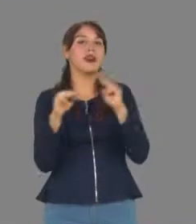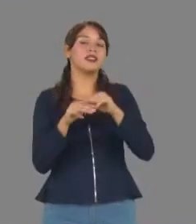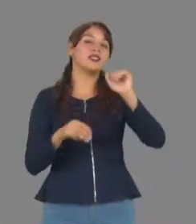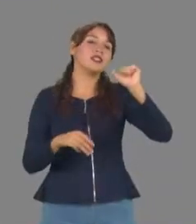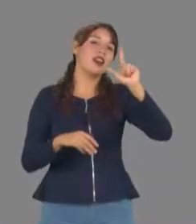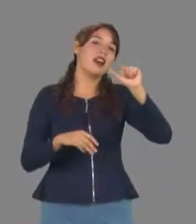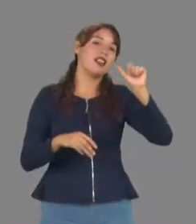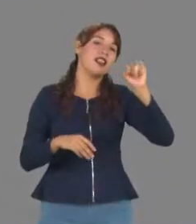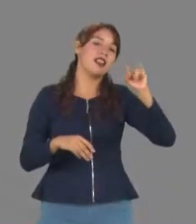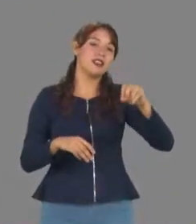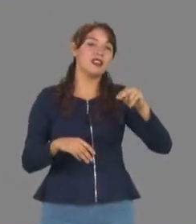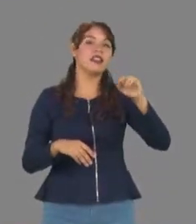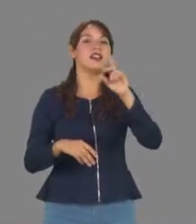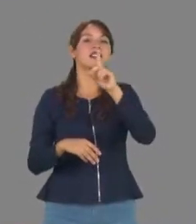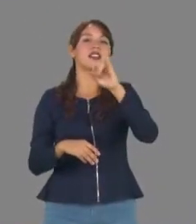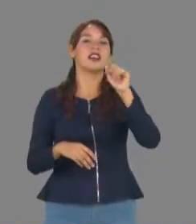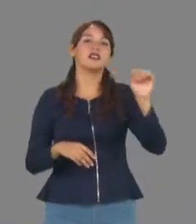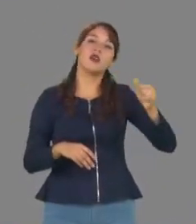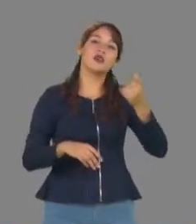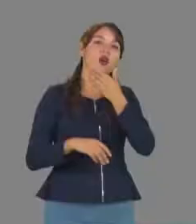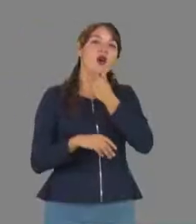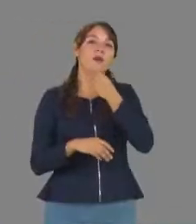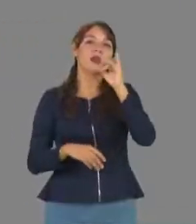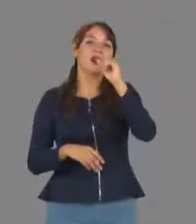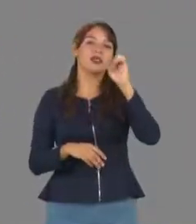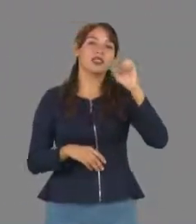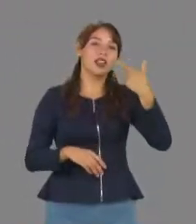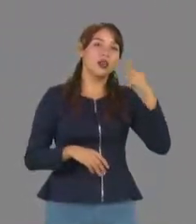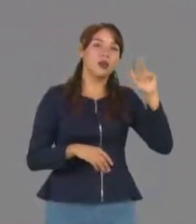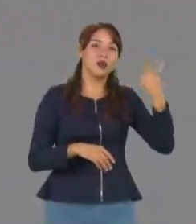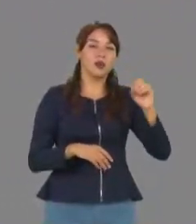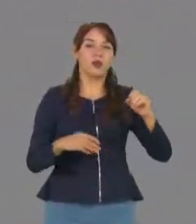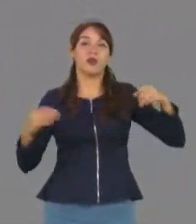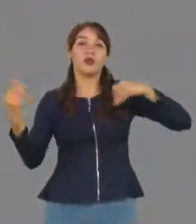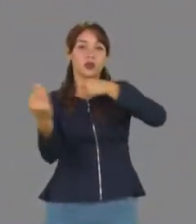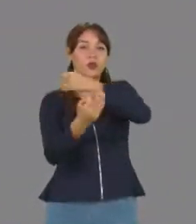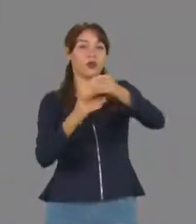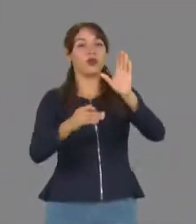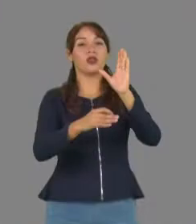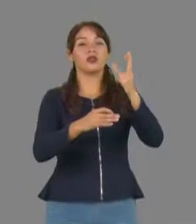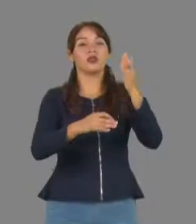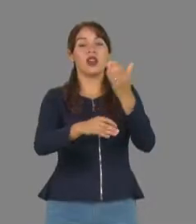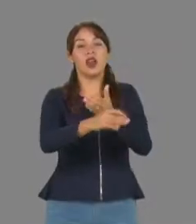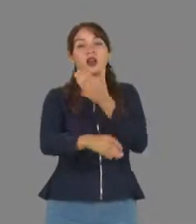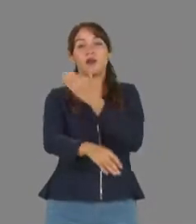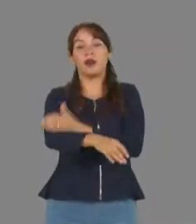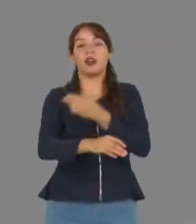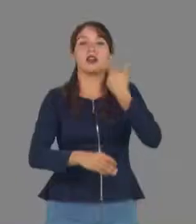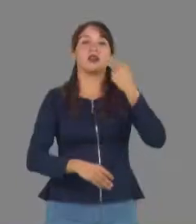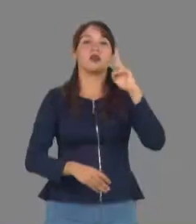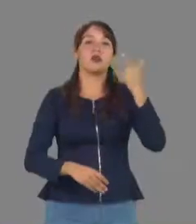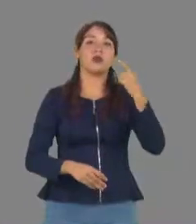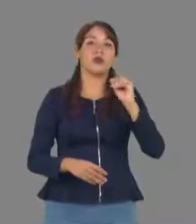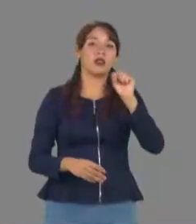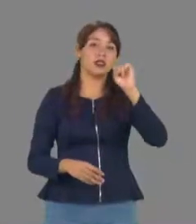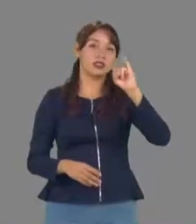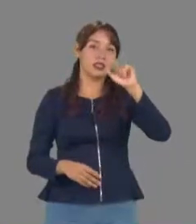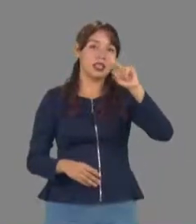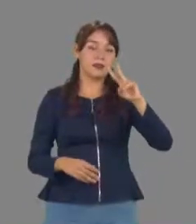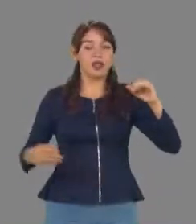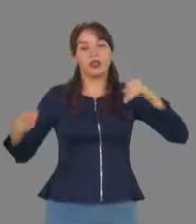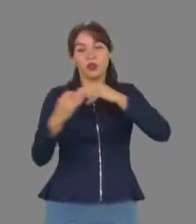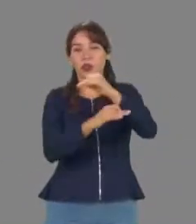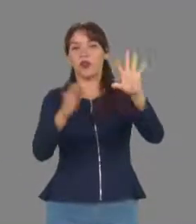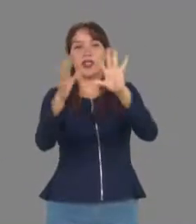Alan Díaz Manríquez y José Hugo Barrón Zambrano. Acompañados por el director de este plantel, Hugo Silva Espinosa, expusieron los